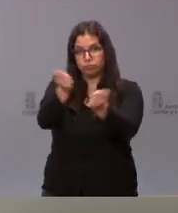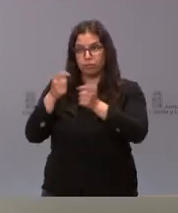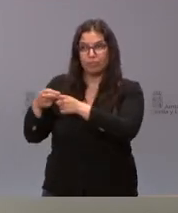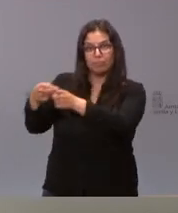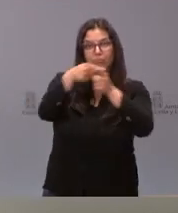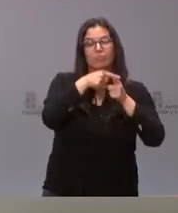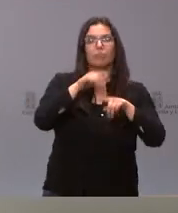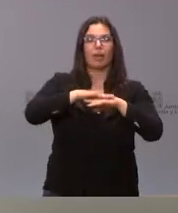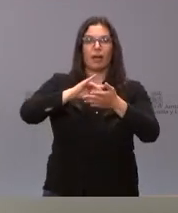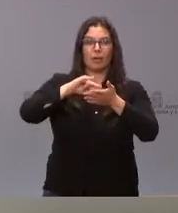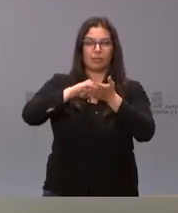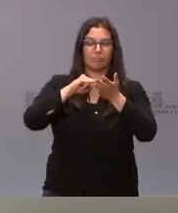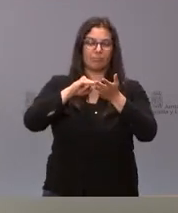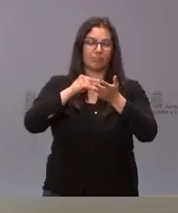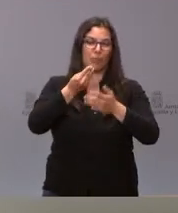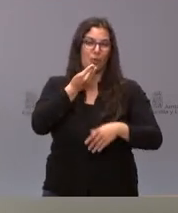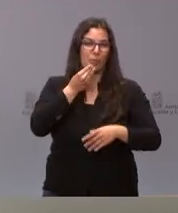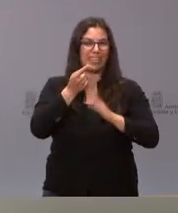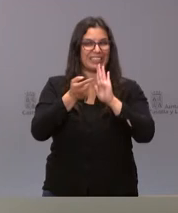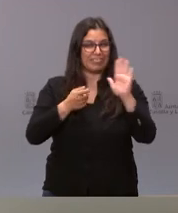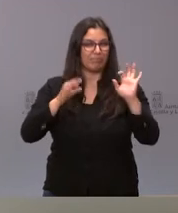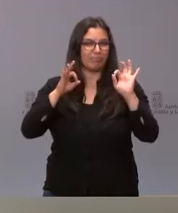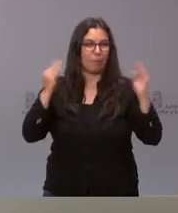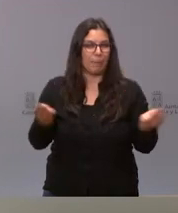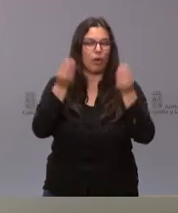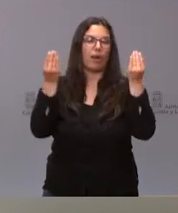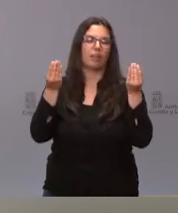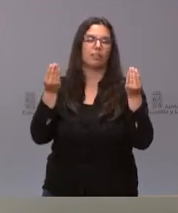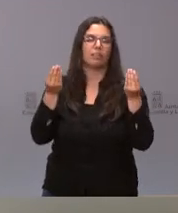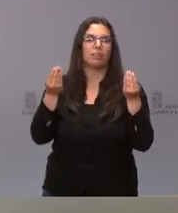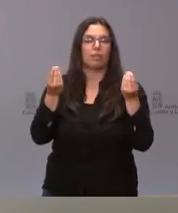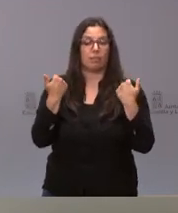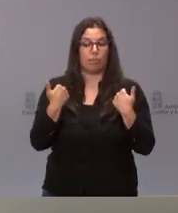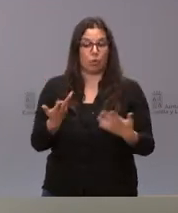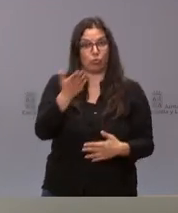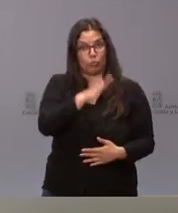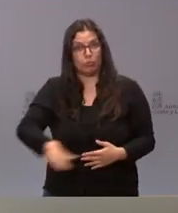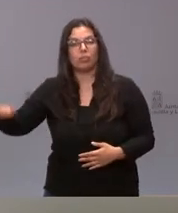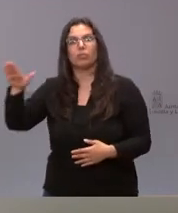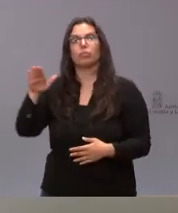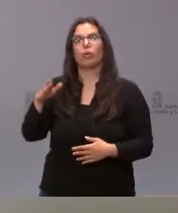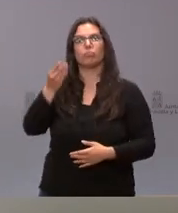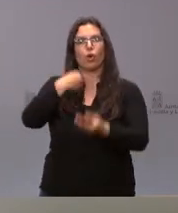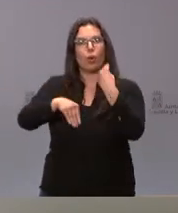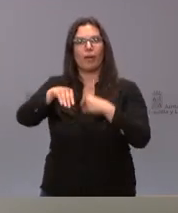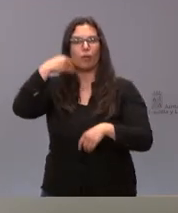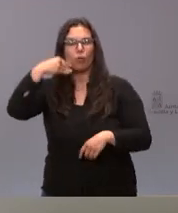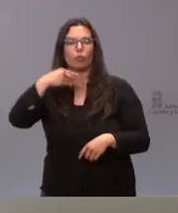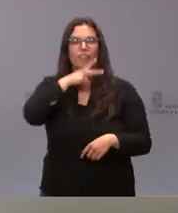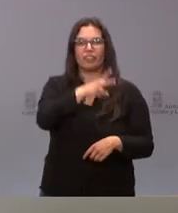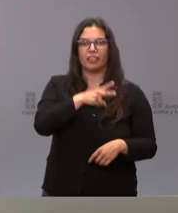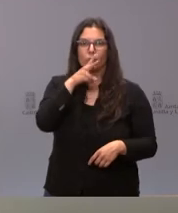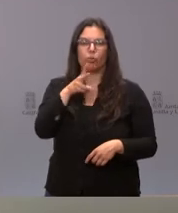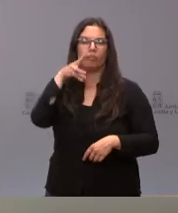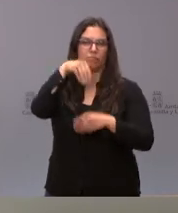el sistema dietético desde la edad temprana y escolar con el uso de frutas y hortalizas por parte de los escolares de